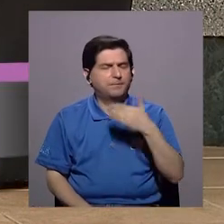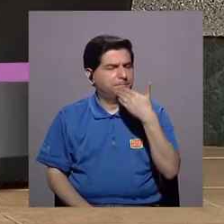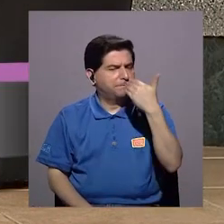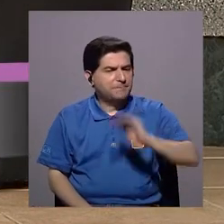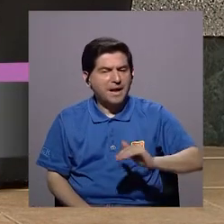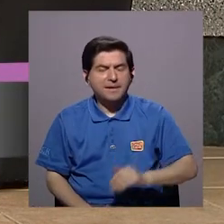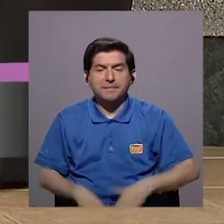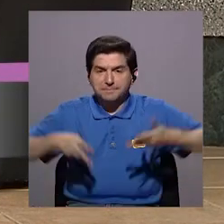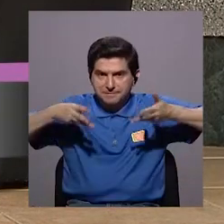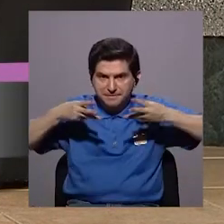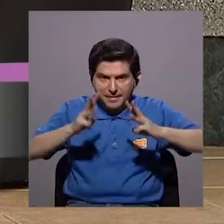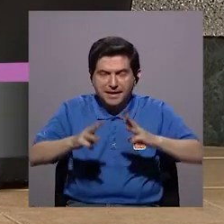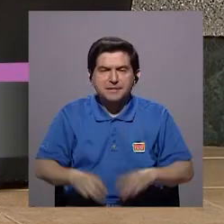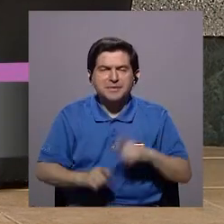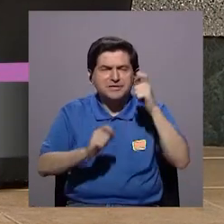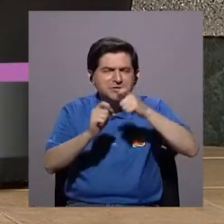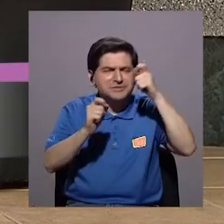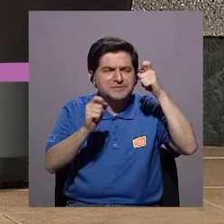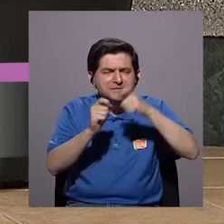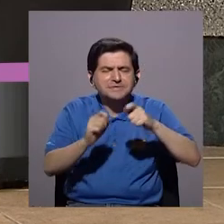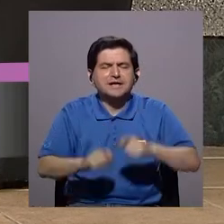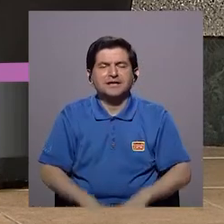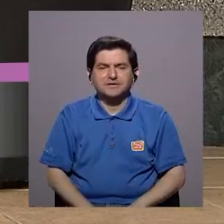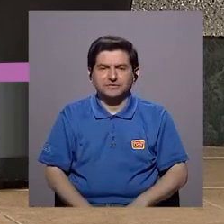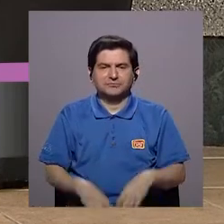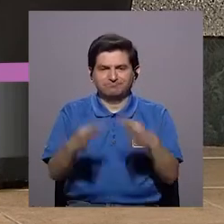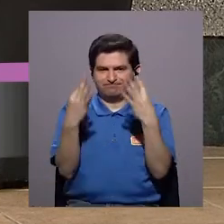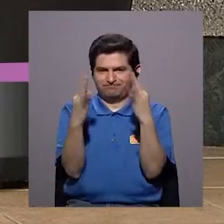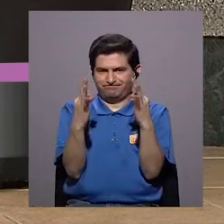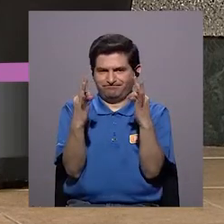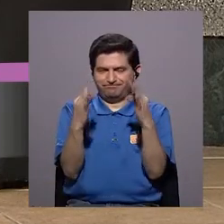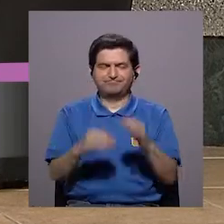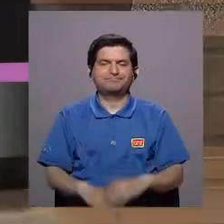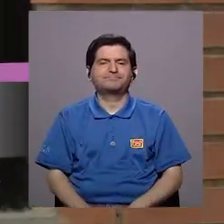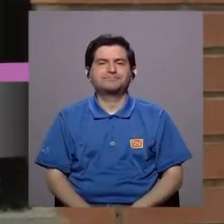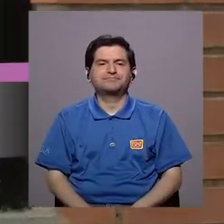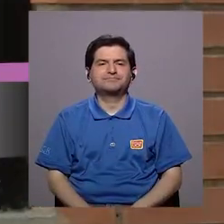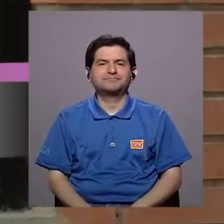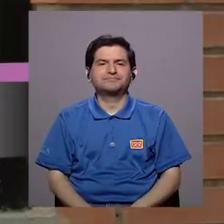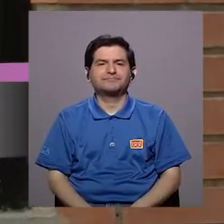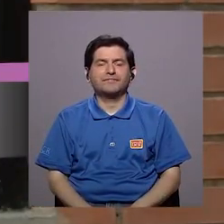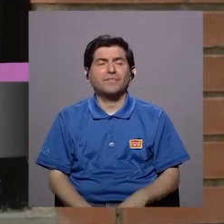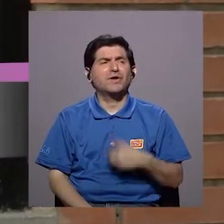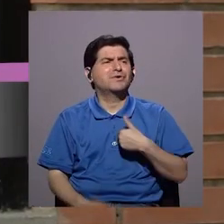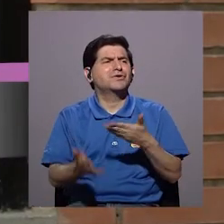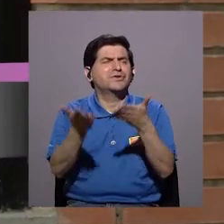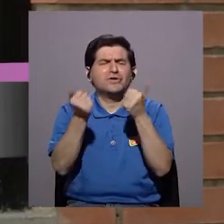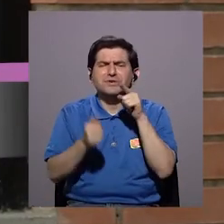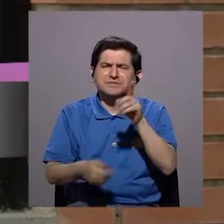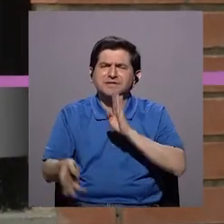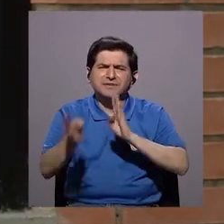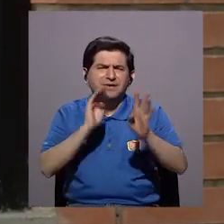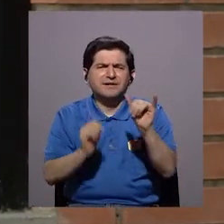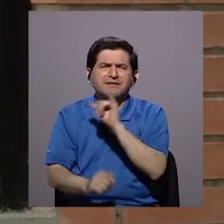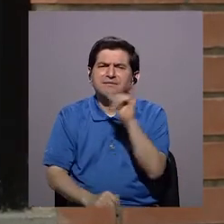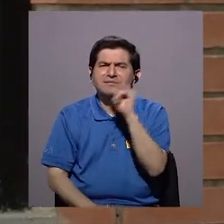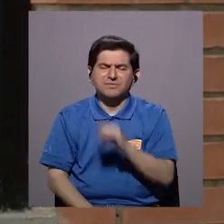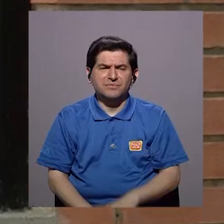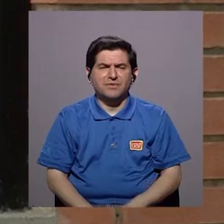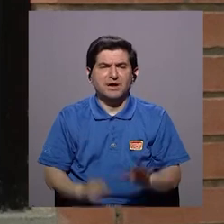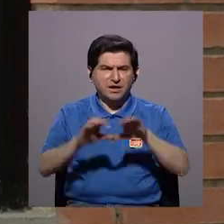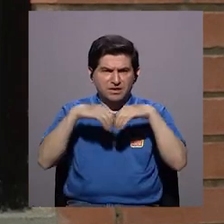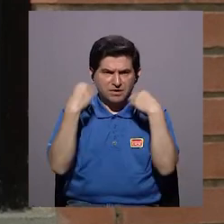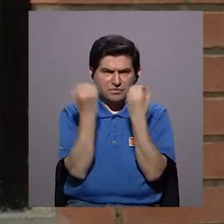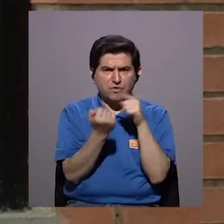están mal, con el fin de que el método sea lo más efectivo posible. Además, bueno, yo quisiera que nos conversara también